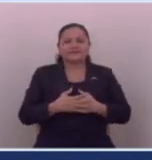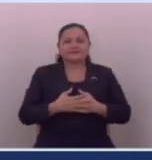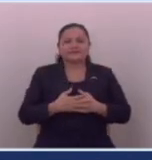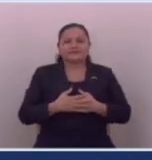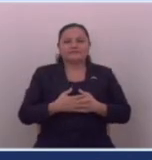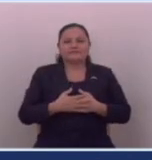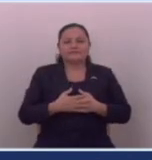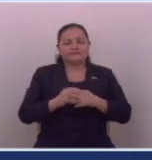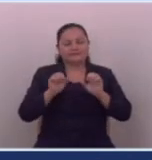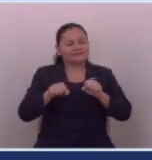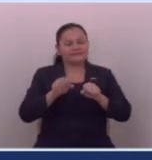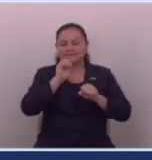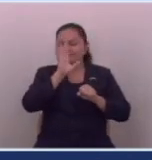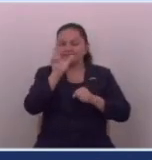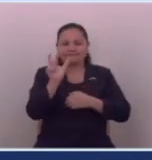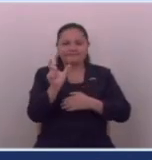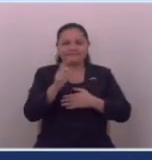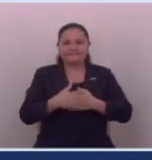no se puede